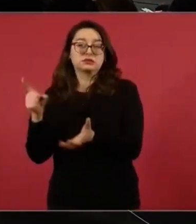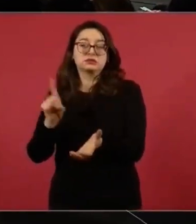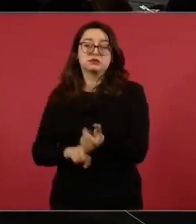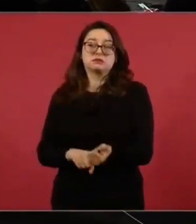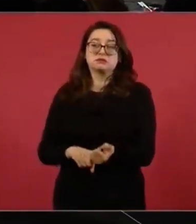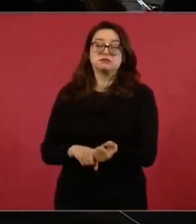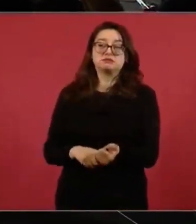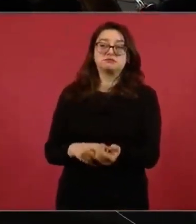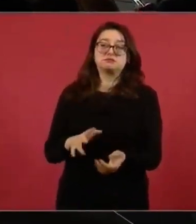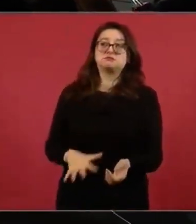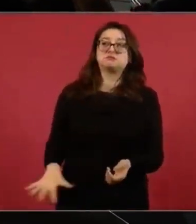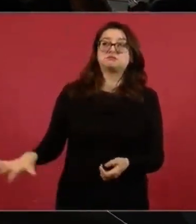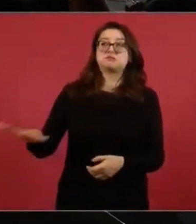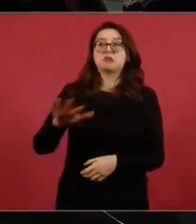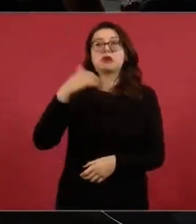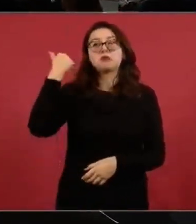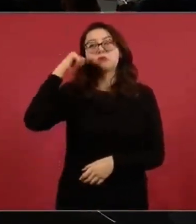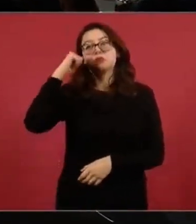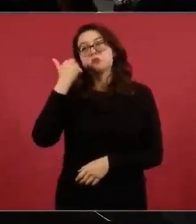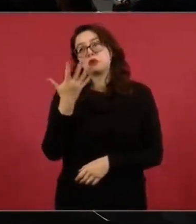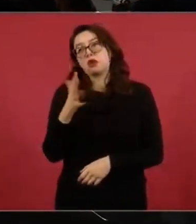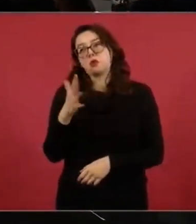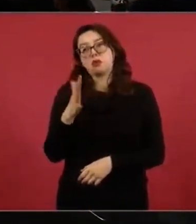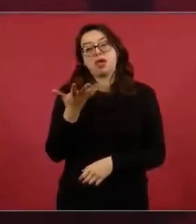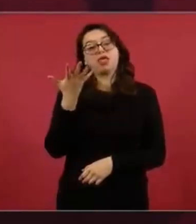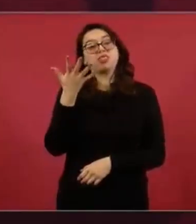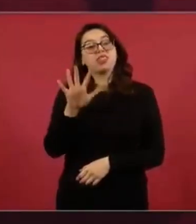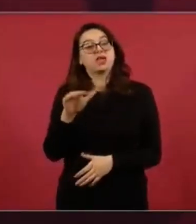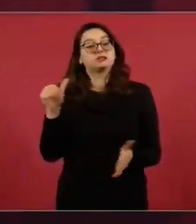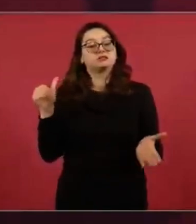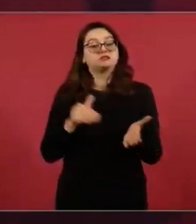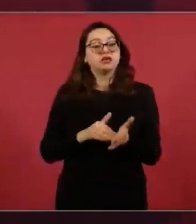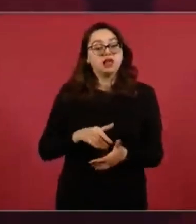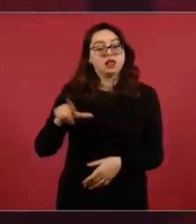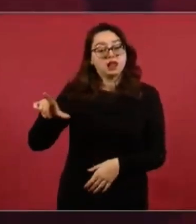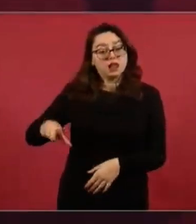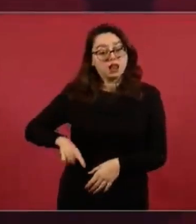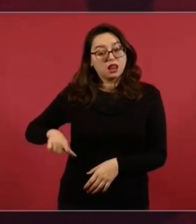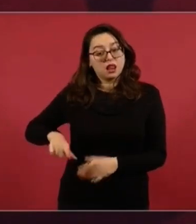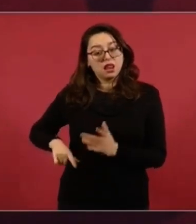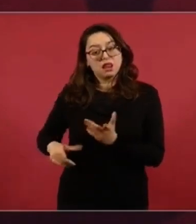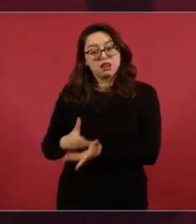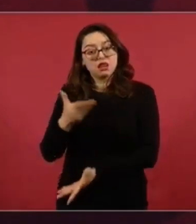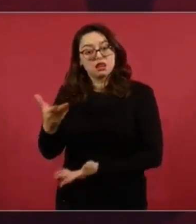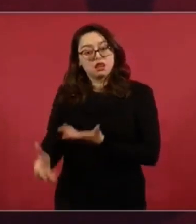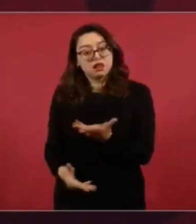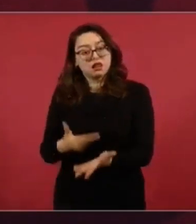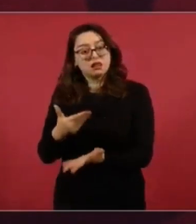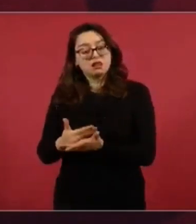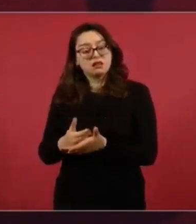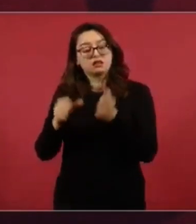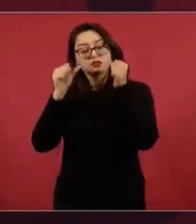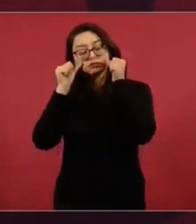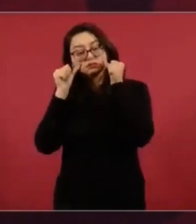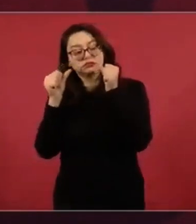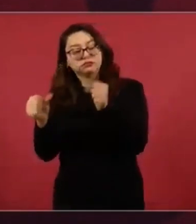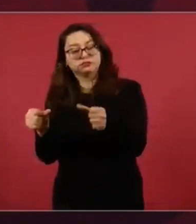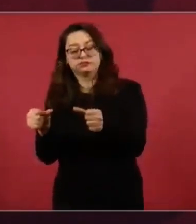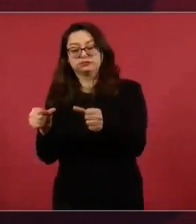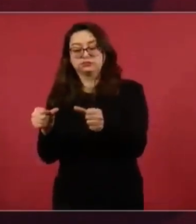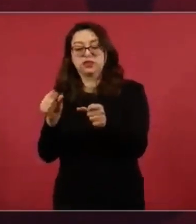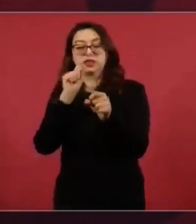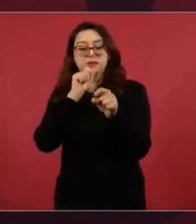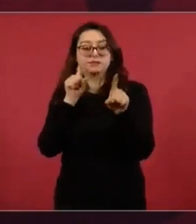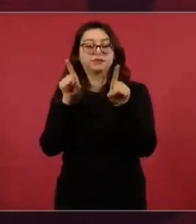servidores públicos en Acapulco y de la